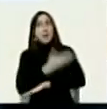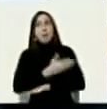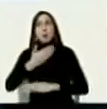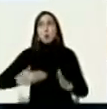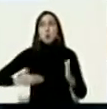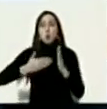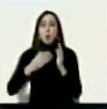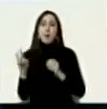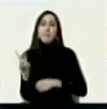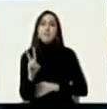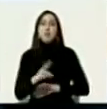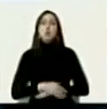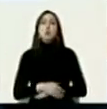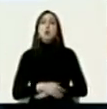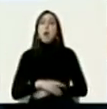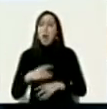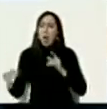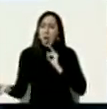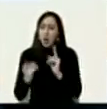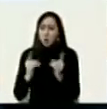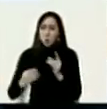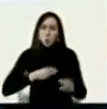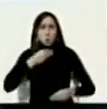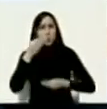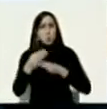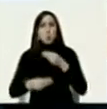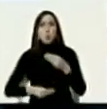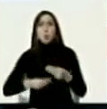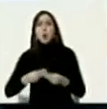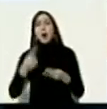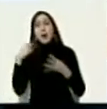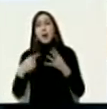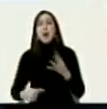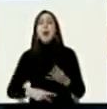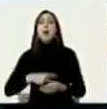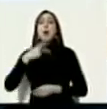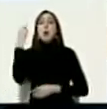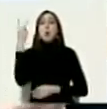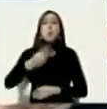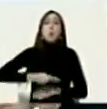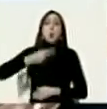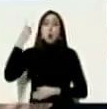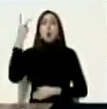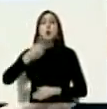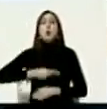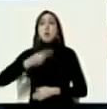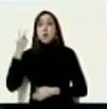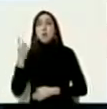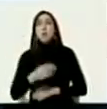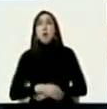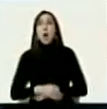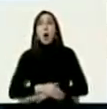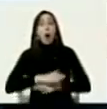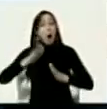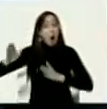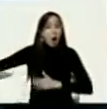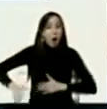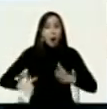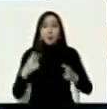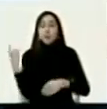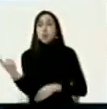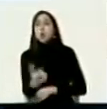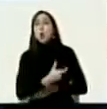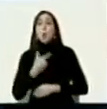también un proceso de discusión de garantías electorales y garantías políticas que ya ha avanzado porque en ese camino de búsqueda